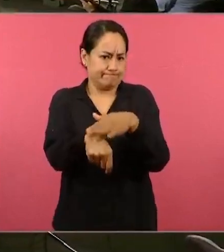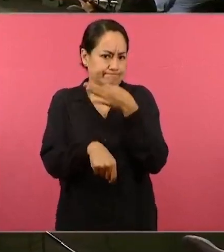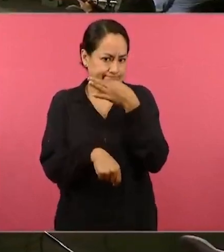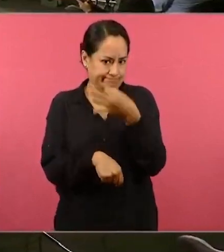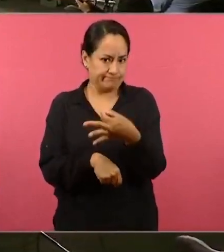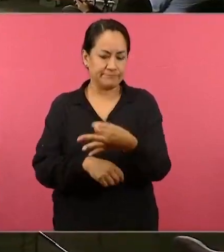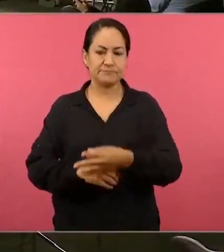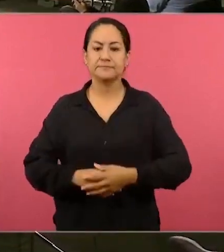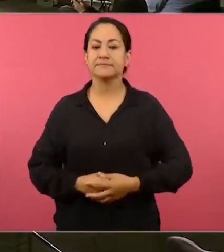Muchas gracias, maestros. maestros. Gracias,